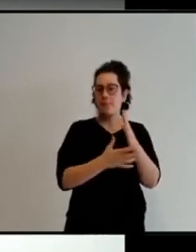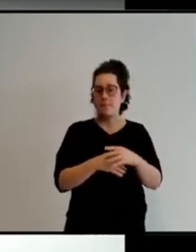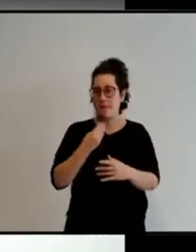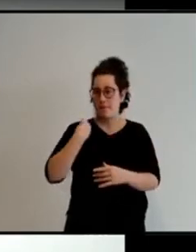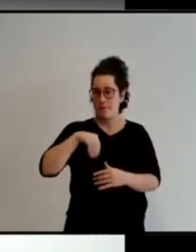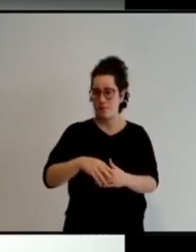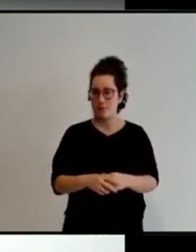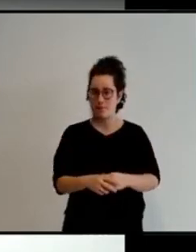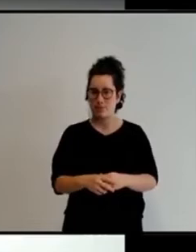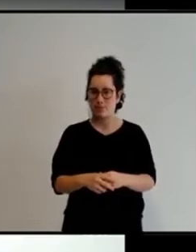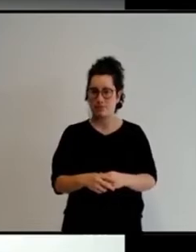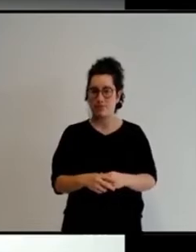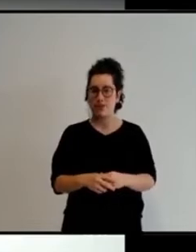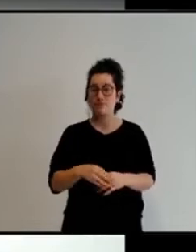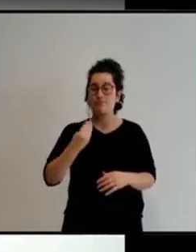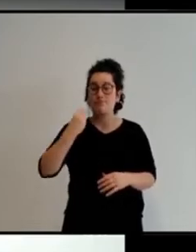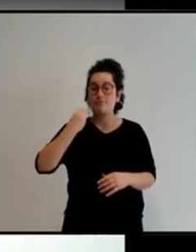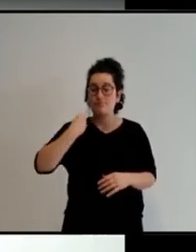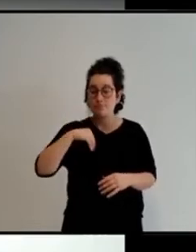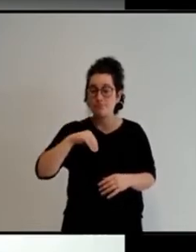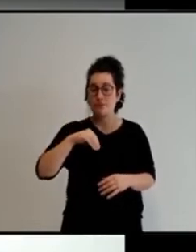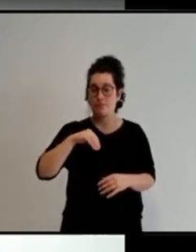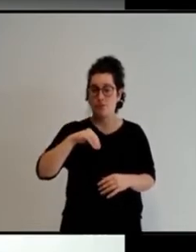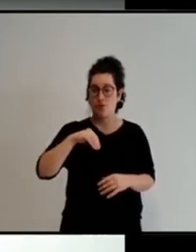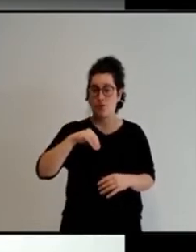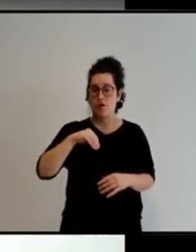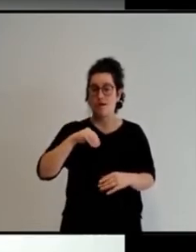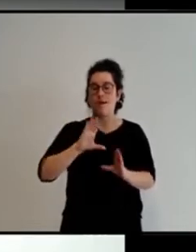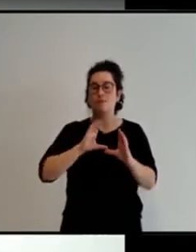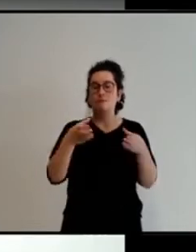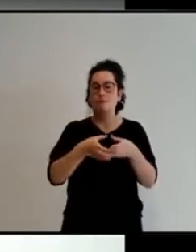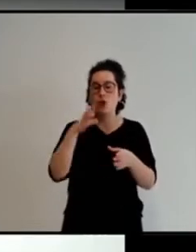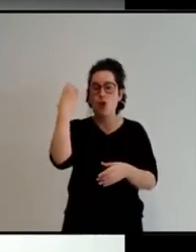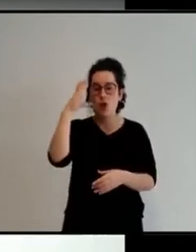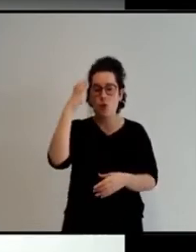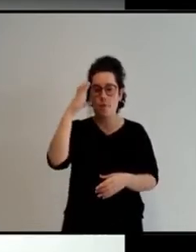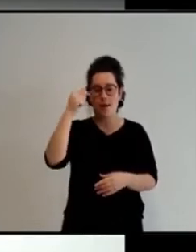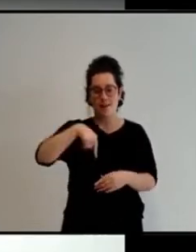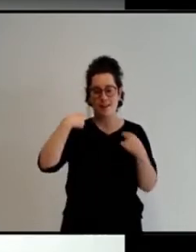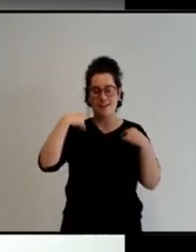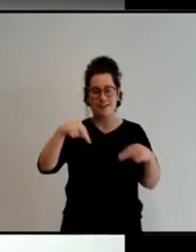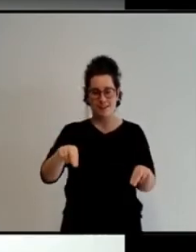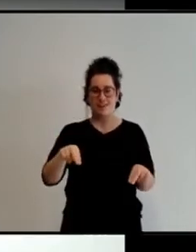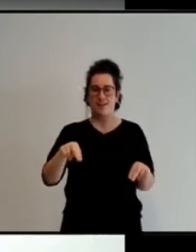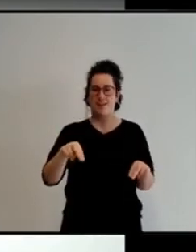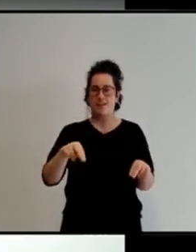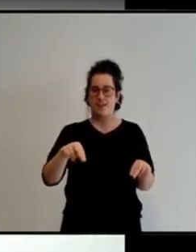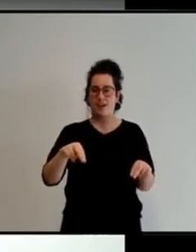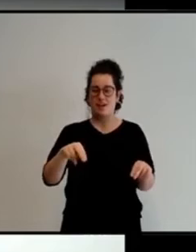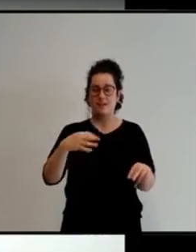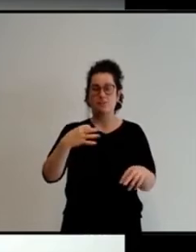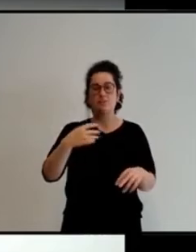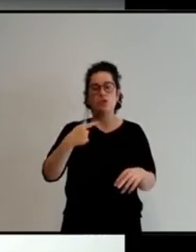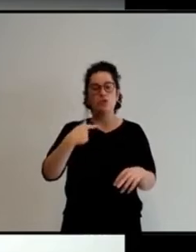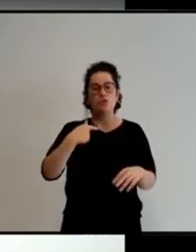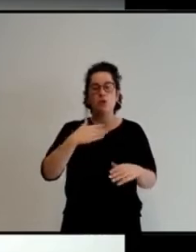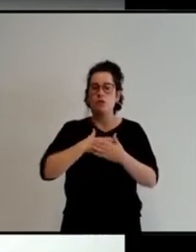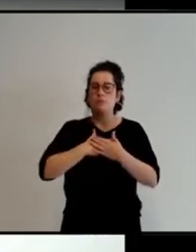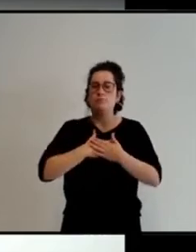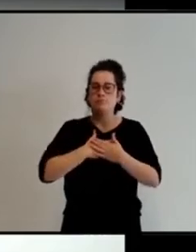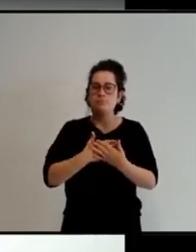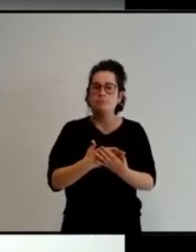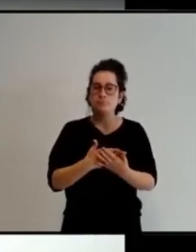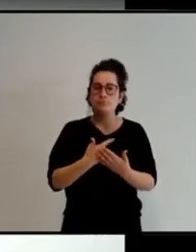más, la población colombiana que se encuentra aquí en Lleida, estamos muy agradecidas por la acogida y la calidad humana que al final